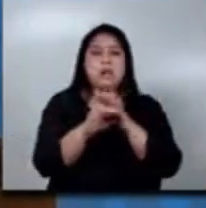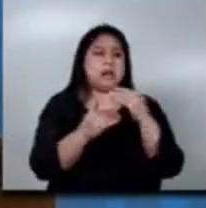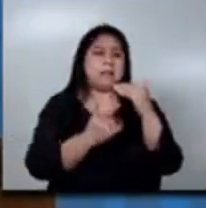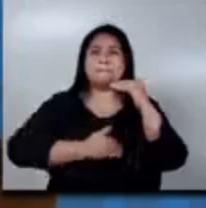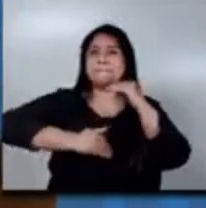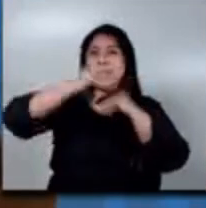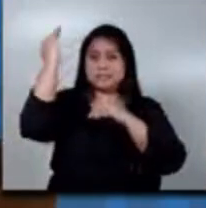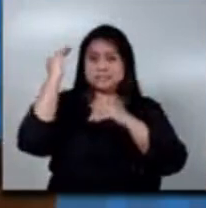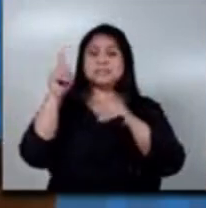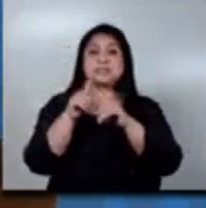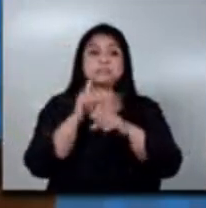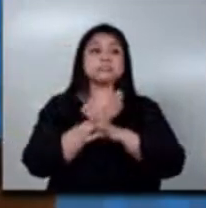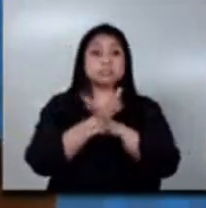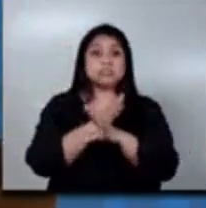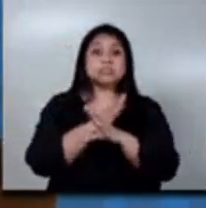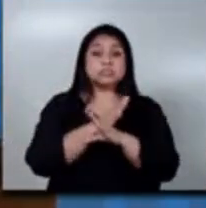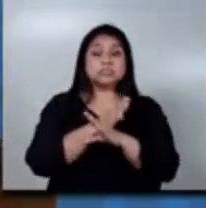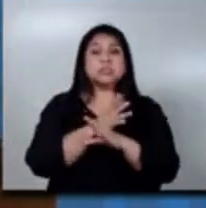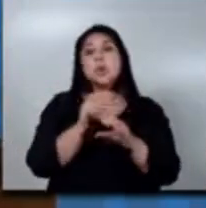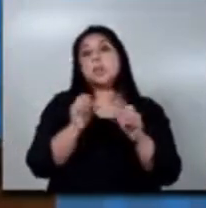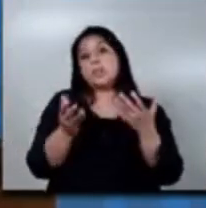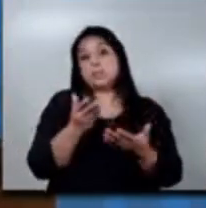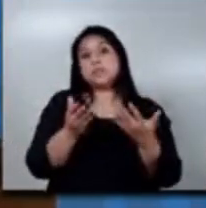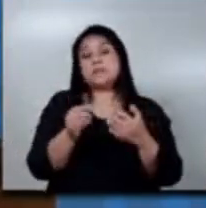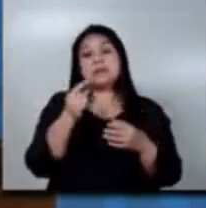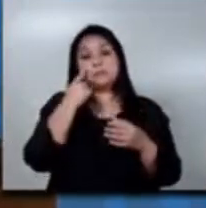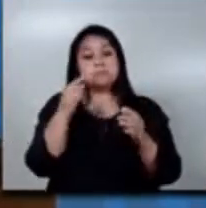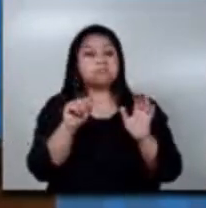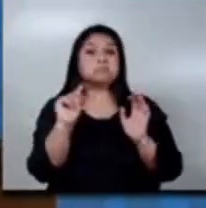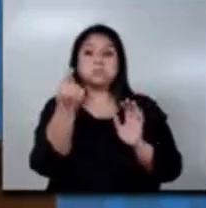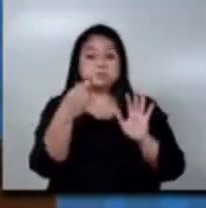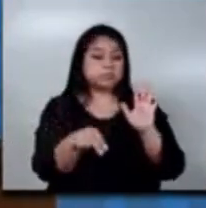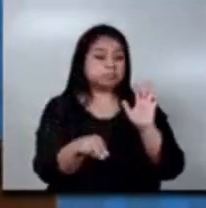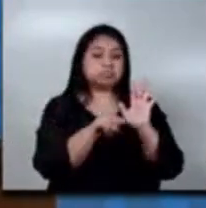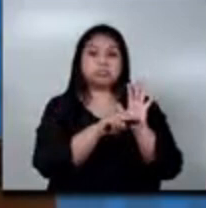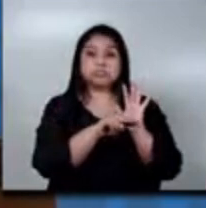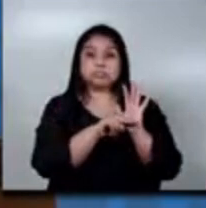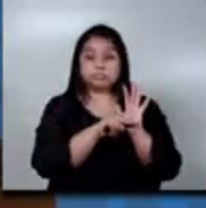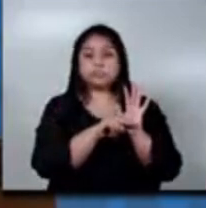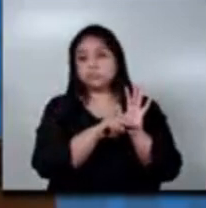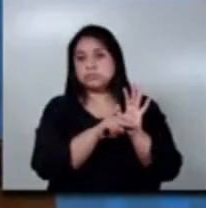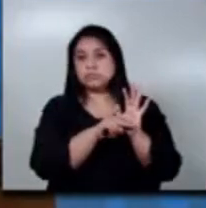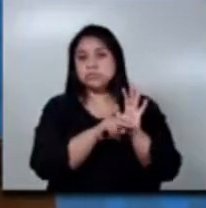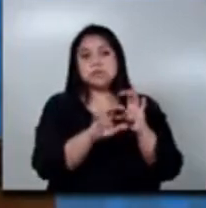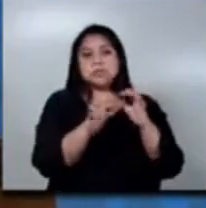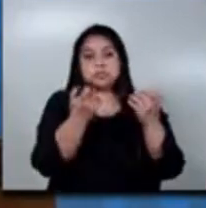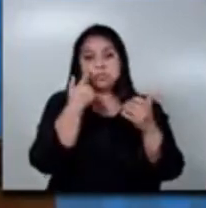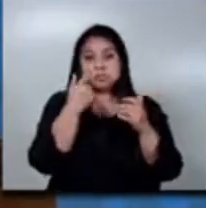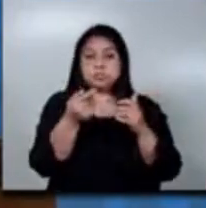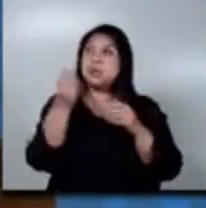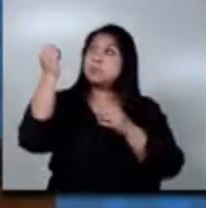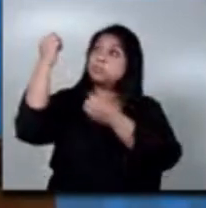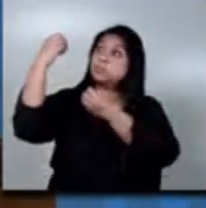en el índice del seguro, puede ser que se active un primer nivel, es decir, que automáticamente la plataforma genera la